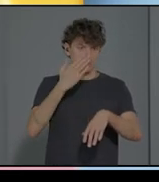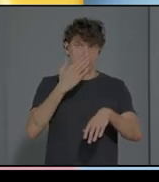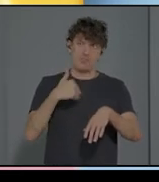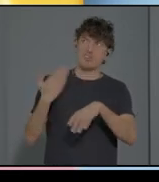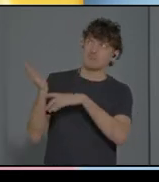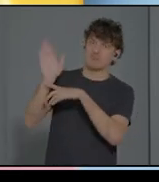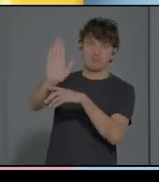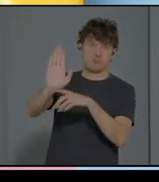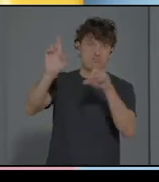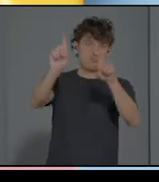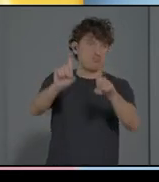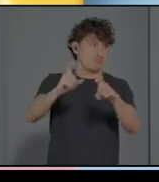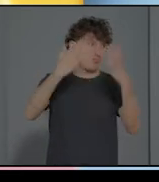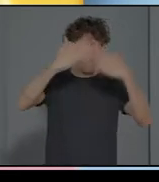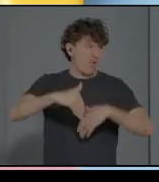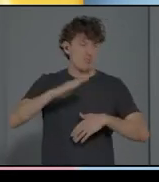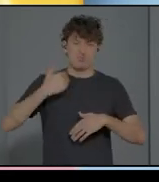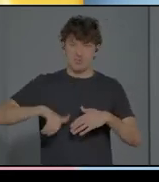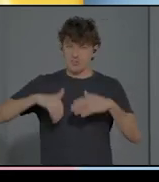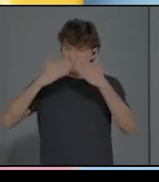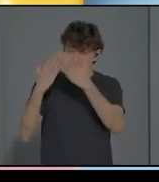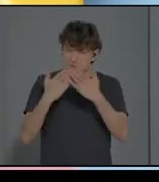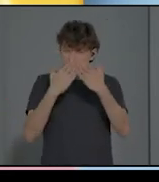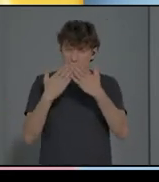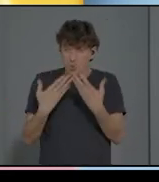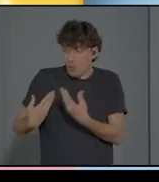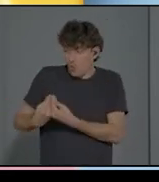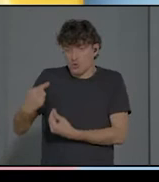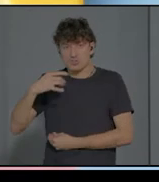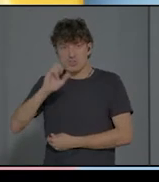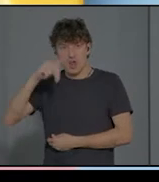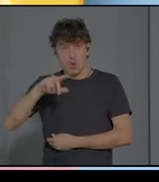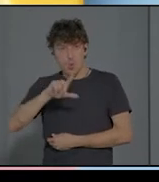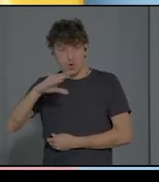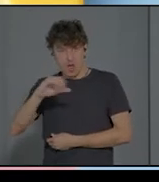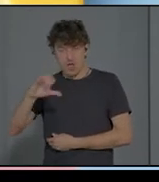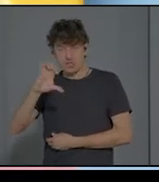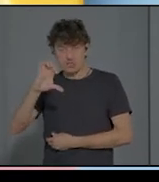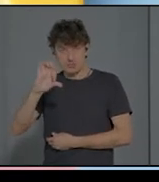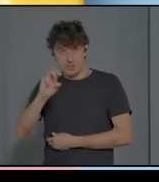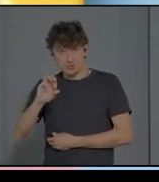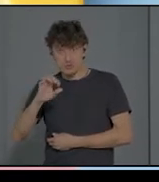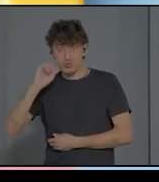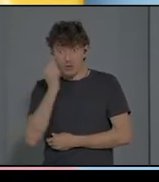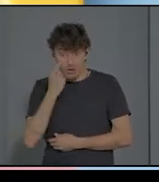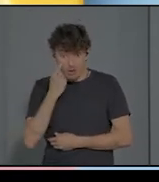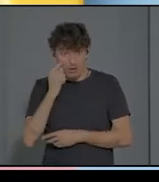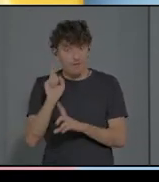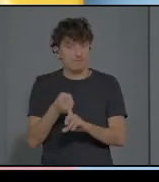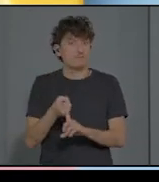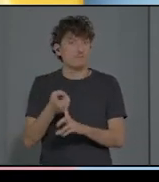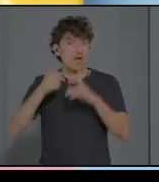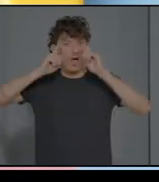llevado a cabo con Gianluca Espósito, habían detectado, por ejemplo, que el llanto de niño con TEA, pues tenían